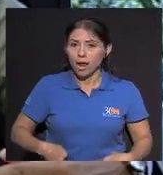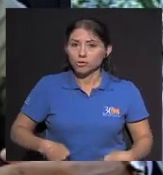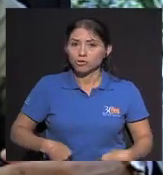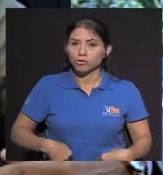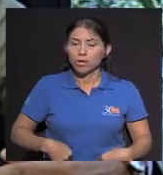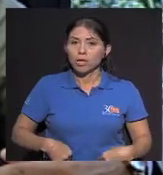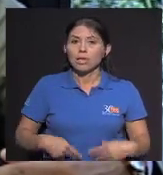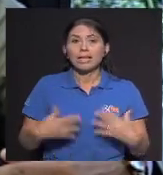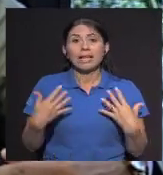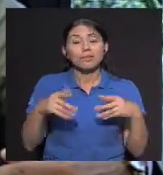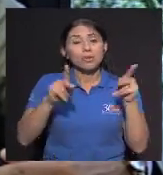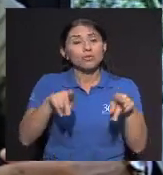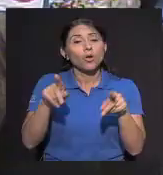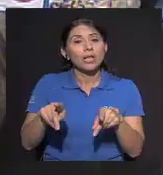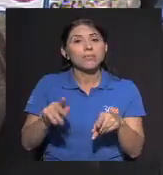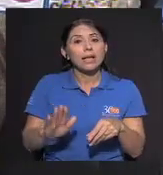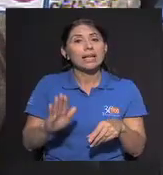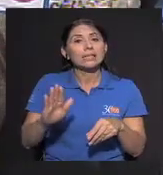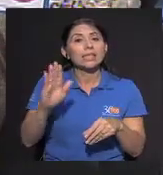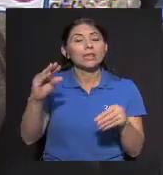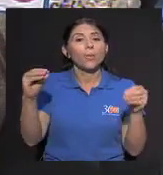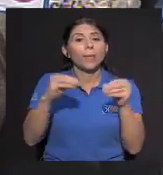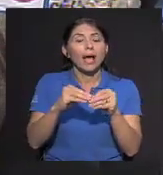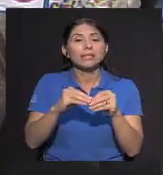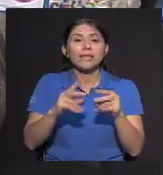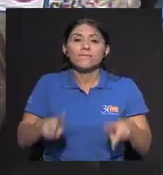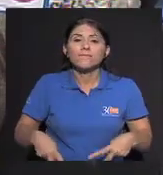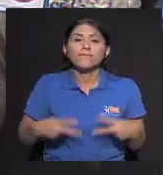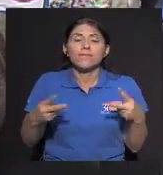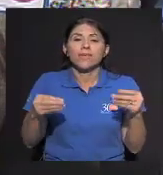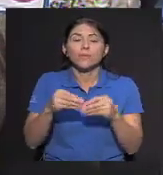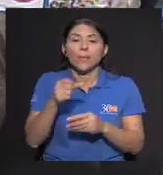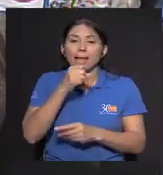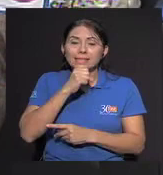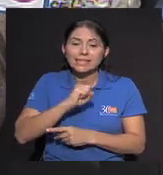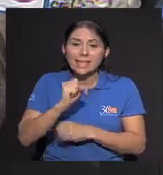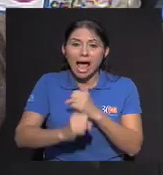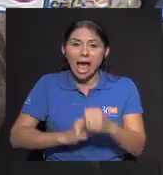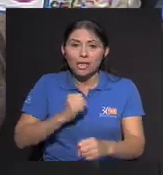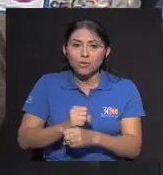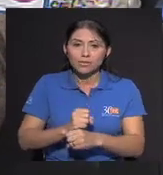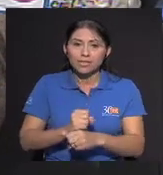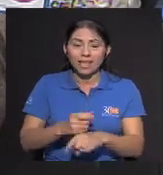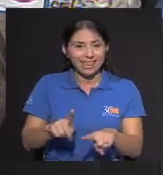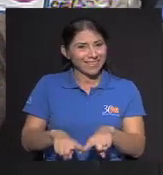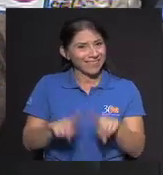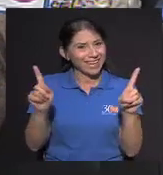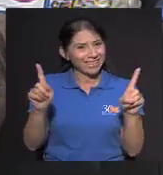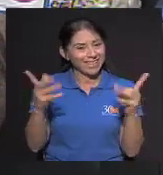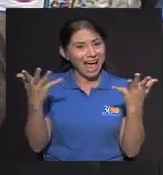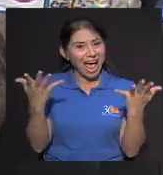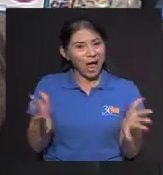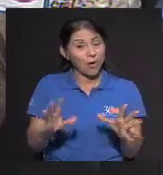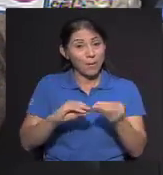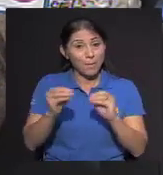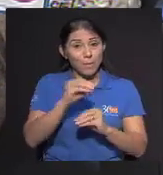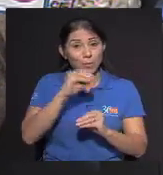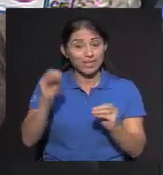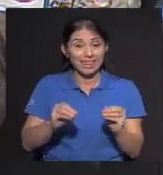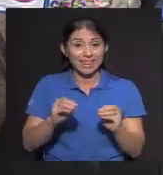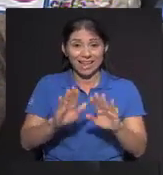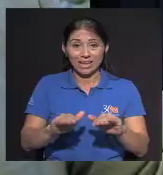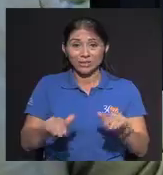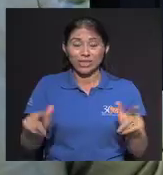creciendo más y vamos viviendo más A diferencia de los niños que van